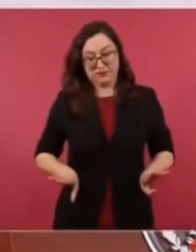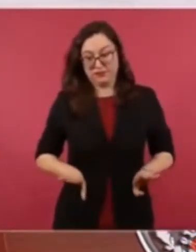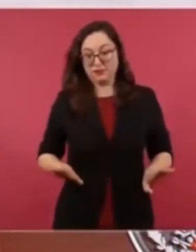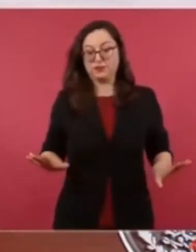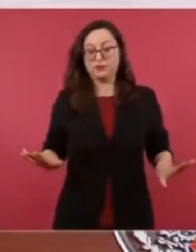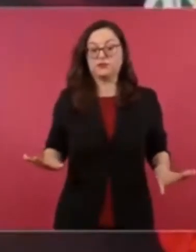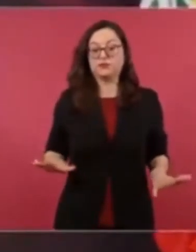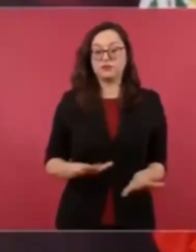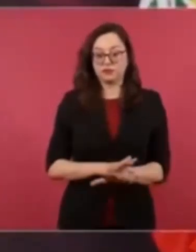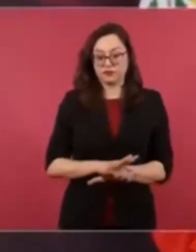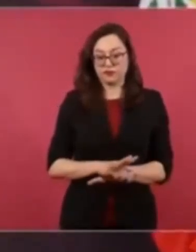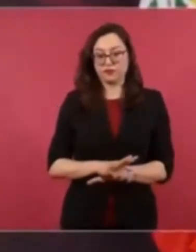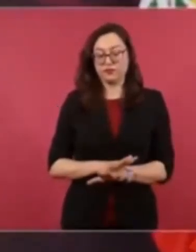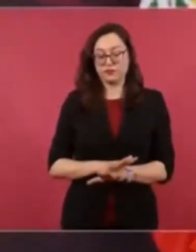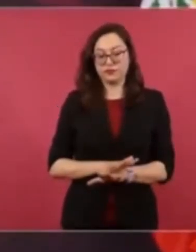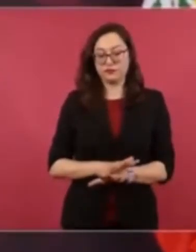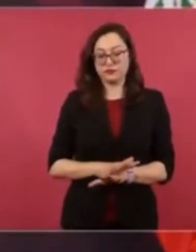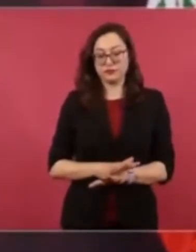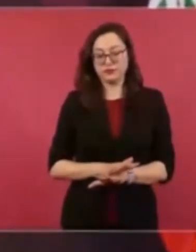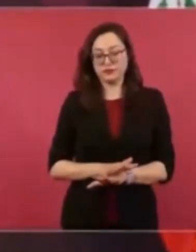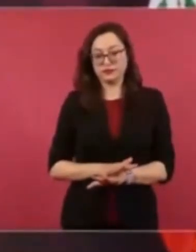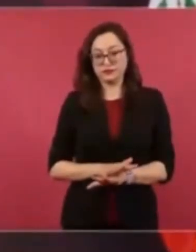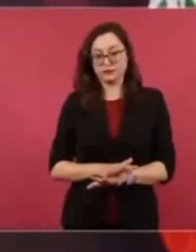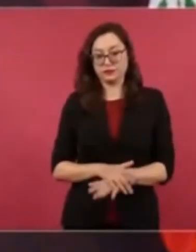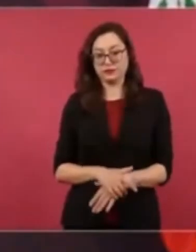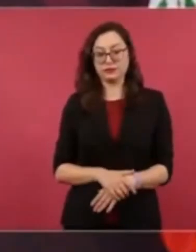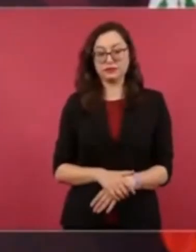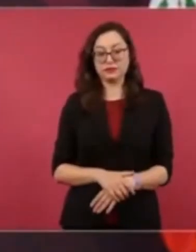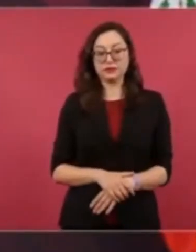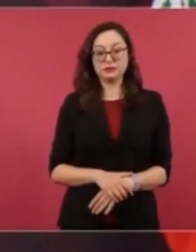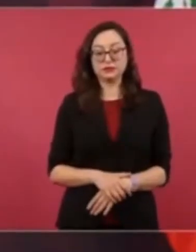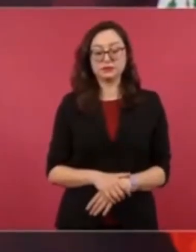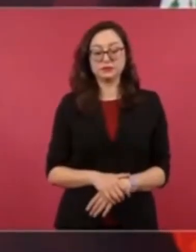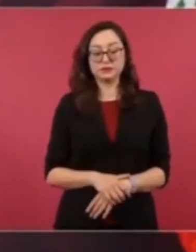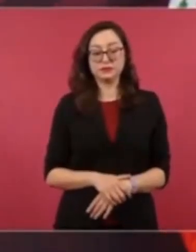hoy en la mañana, ¿cómo amanecen?